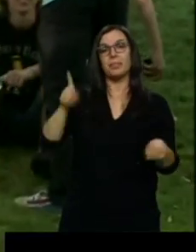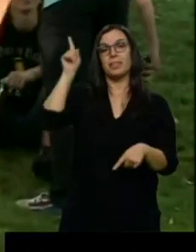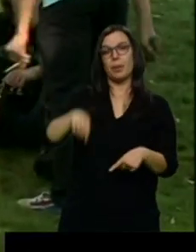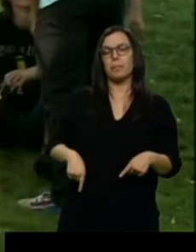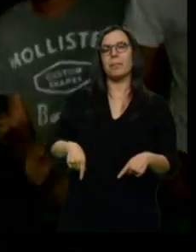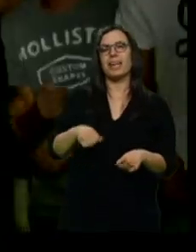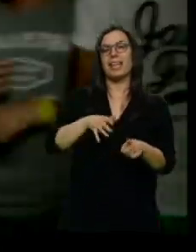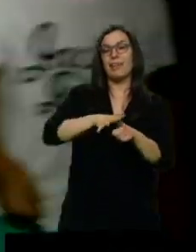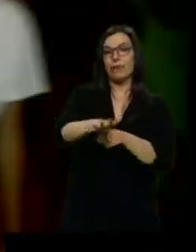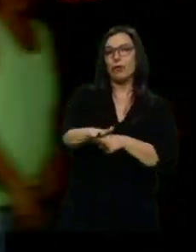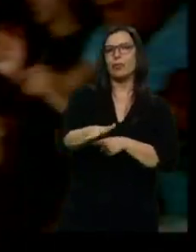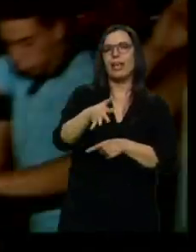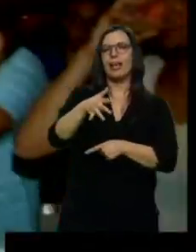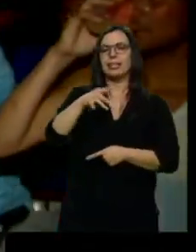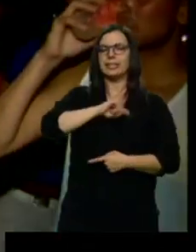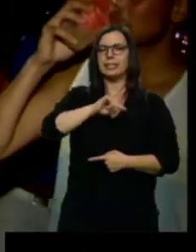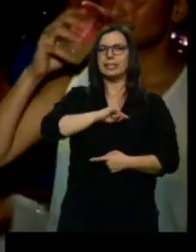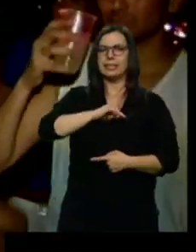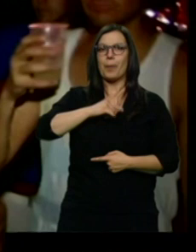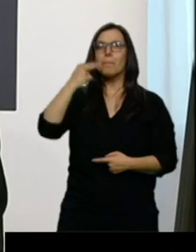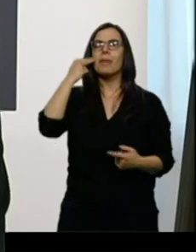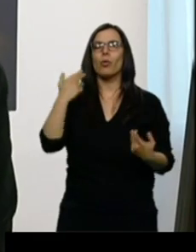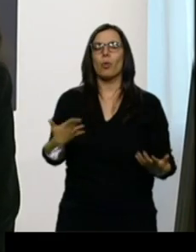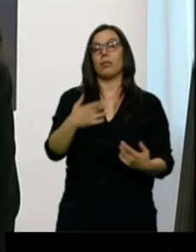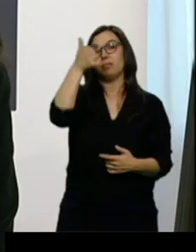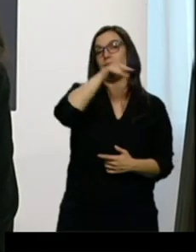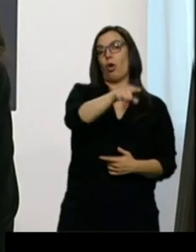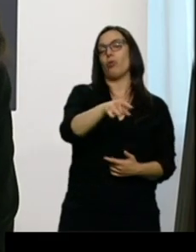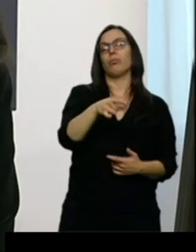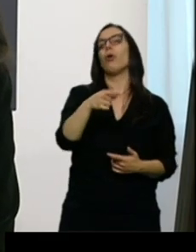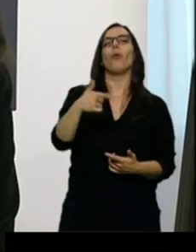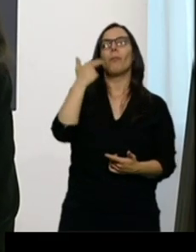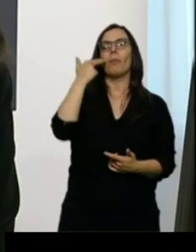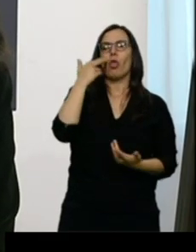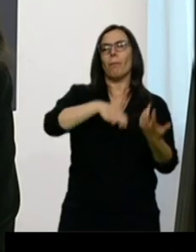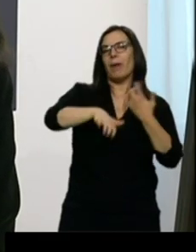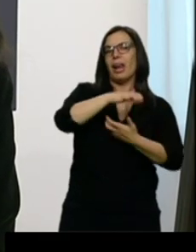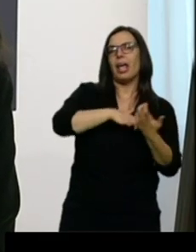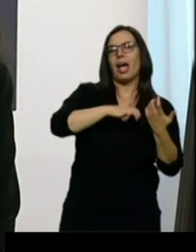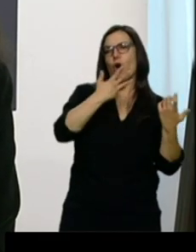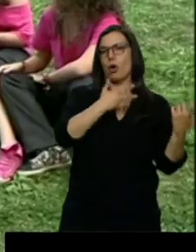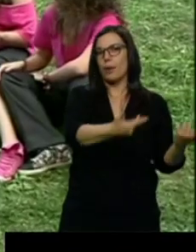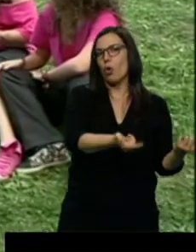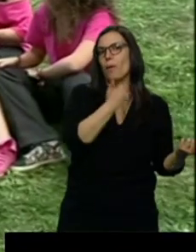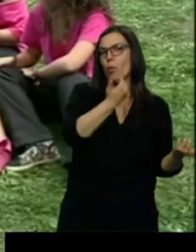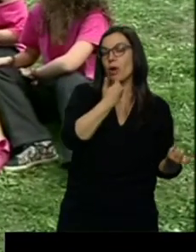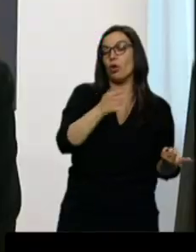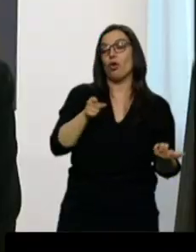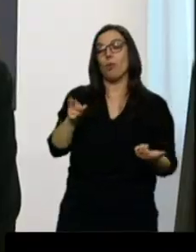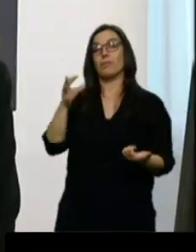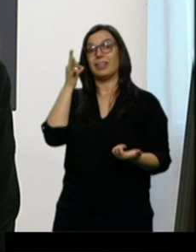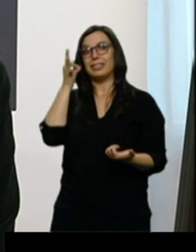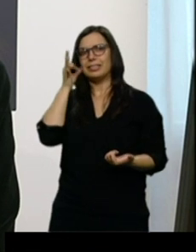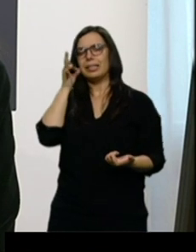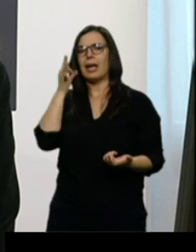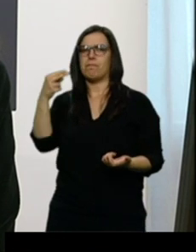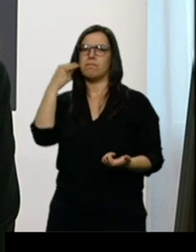consumir drogas. Ellos claramente aluden a verse inmersos en peleas, en robos, etc. Y ellas verse expuestas a riesgos